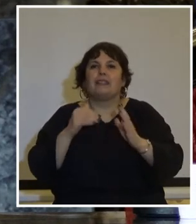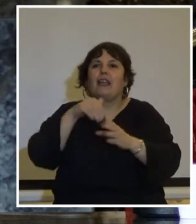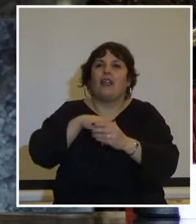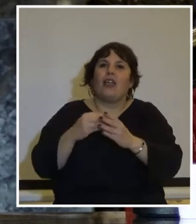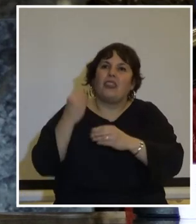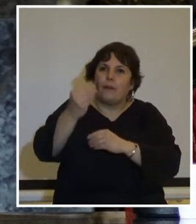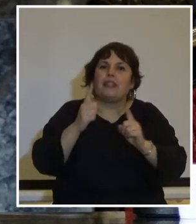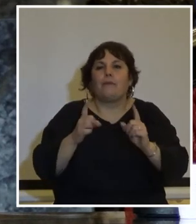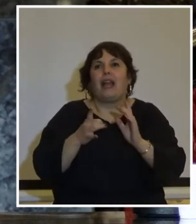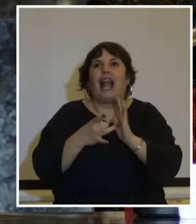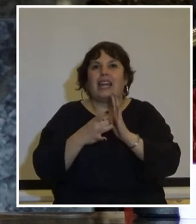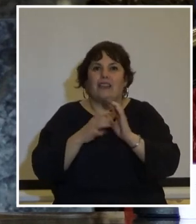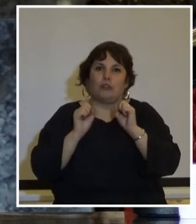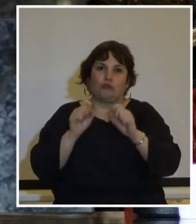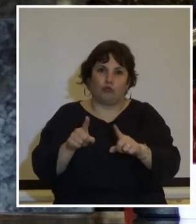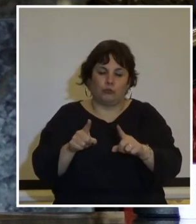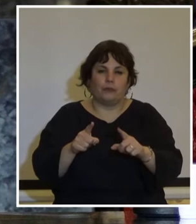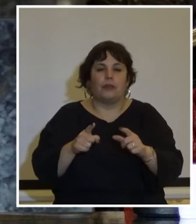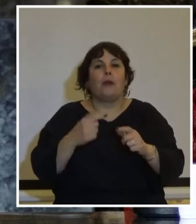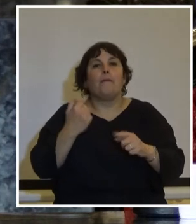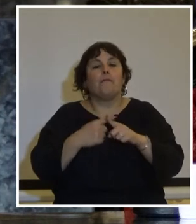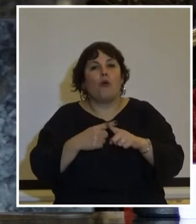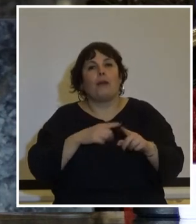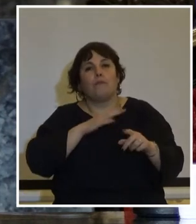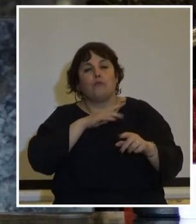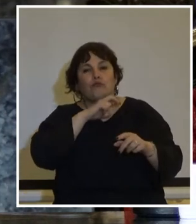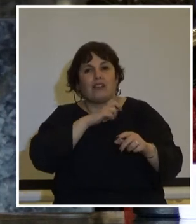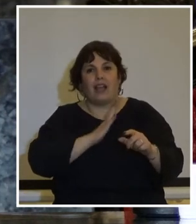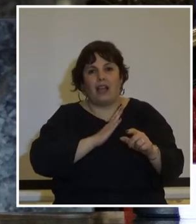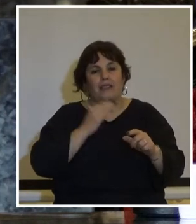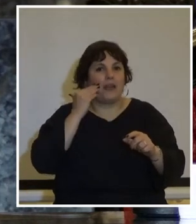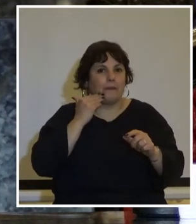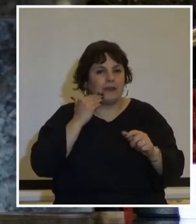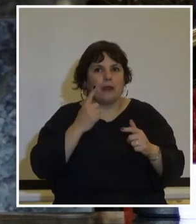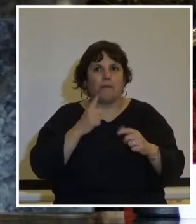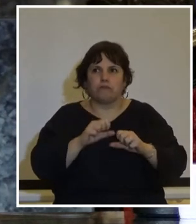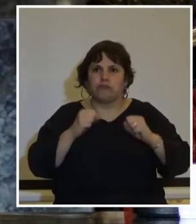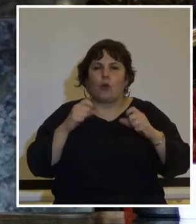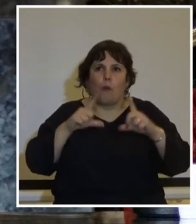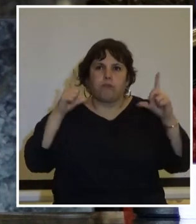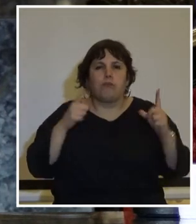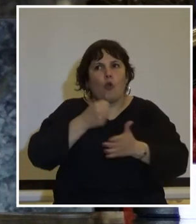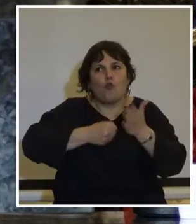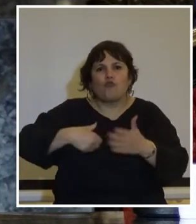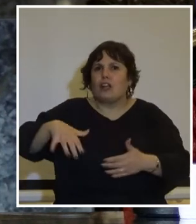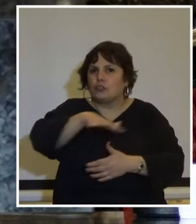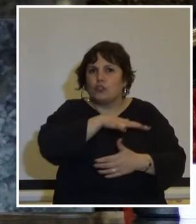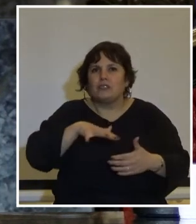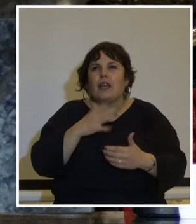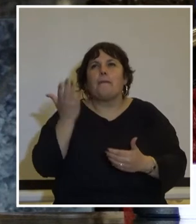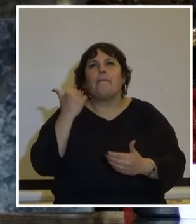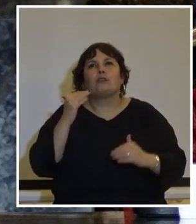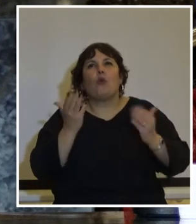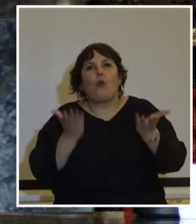defender la calidad de la misma por las muchachas de abril y por quienes priorizaron una causa social una lucha social por una sociedad más